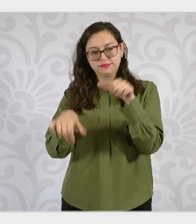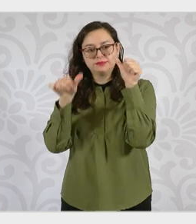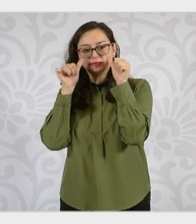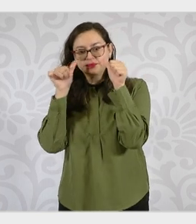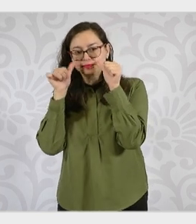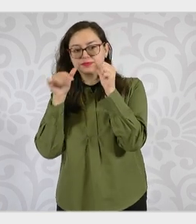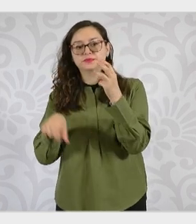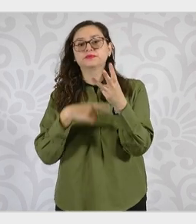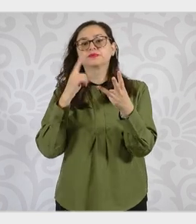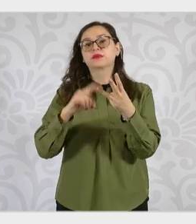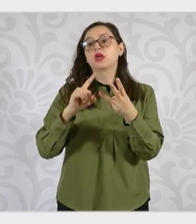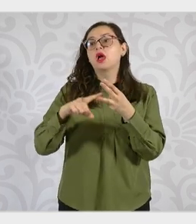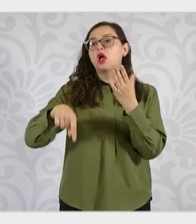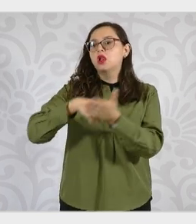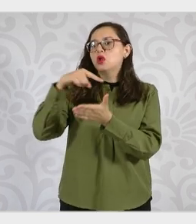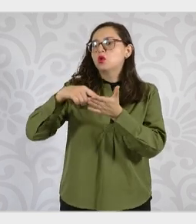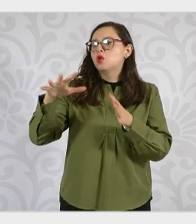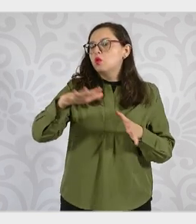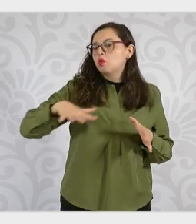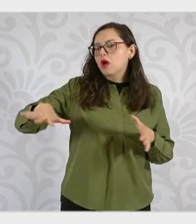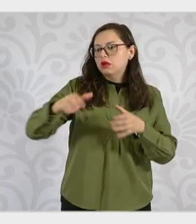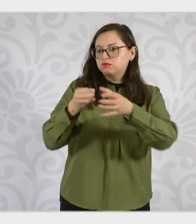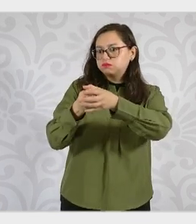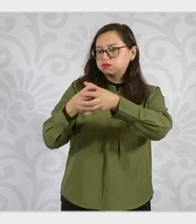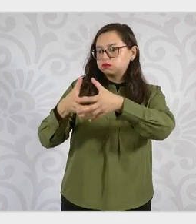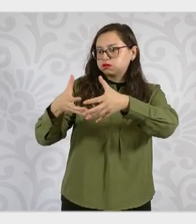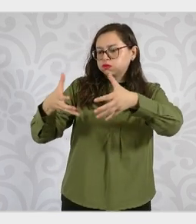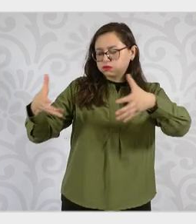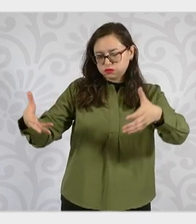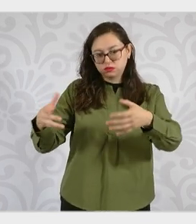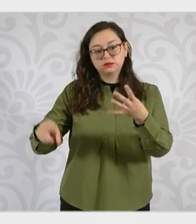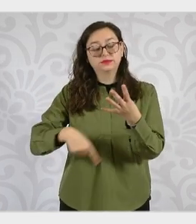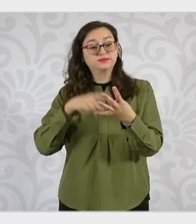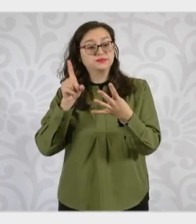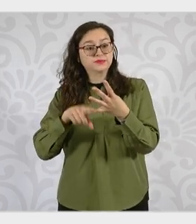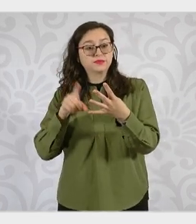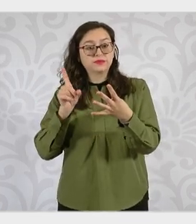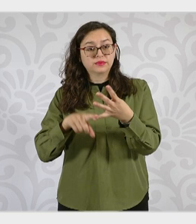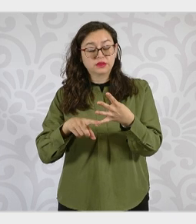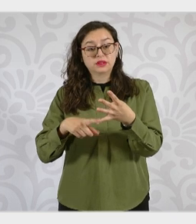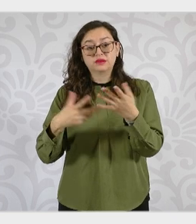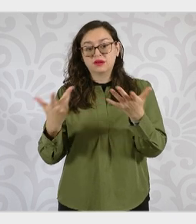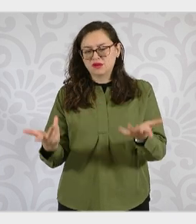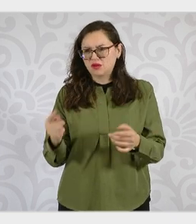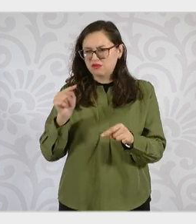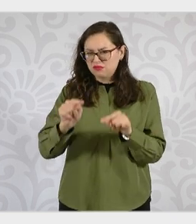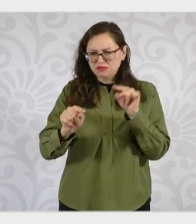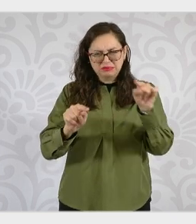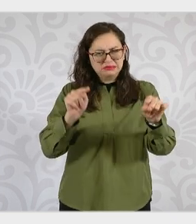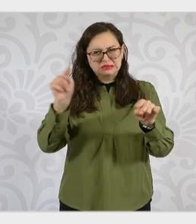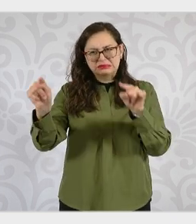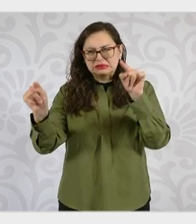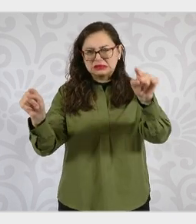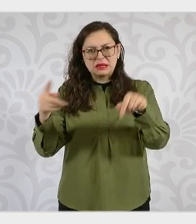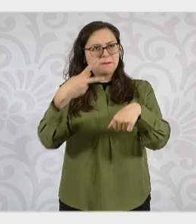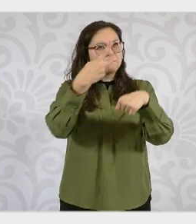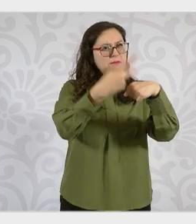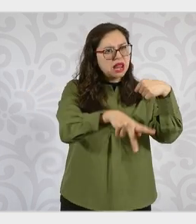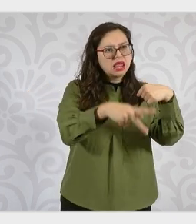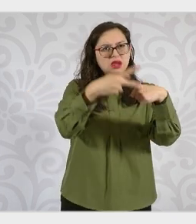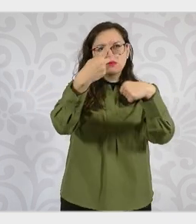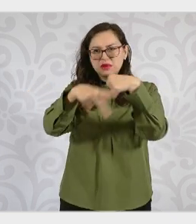demográfico, la atención muy particular también en las zonas de riesgo, hay muchas necesidades a lo largo y ancho